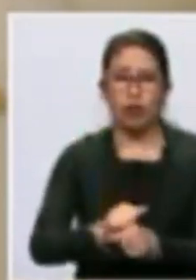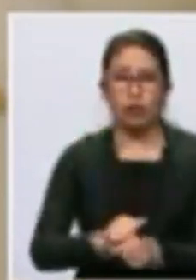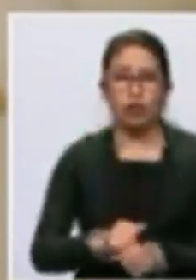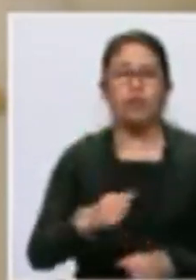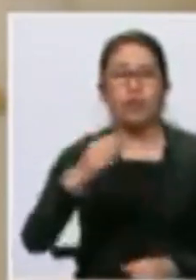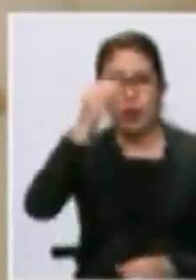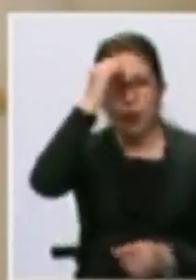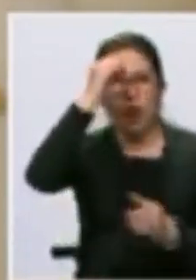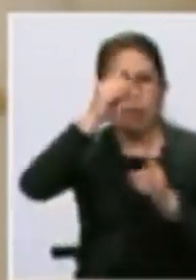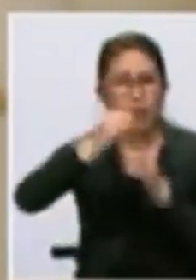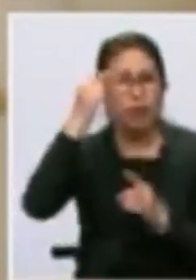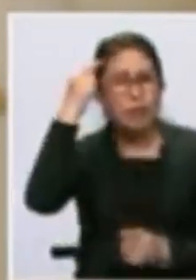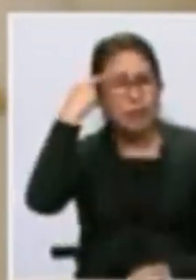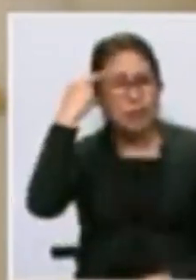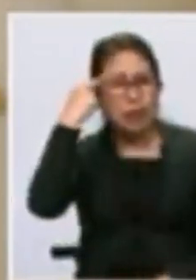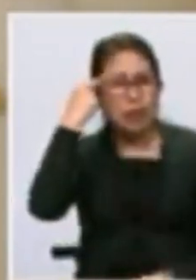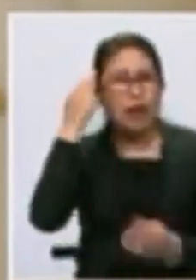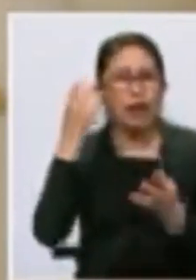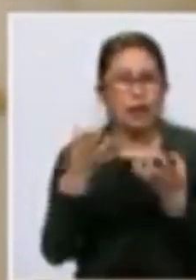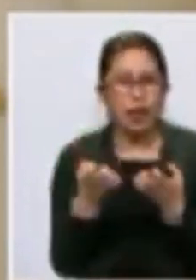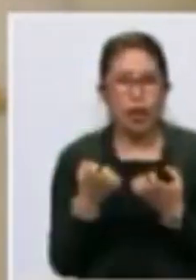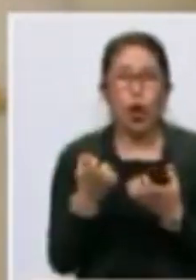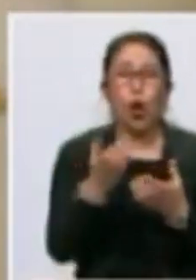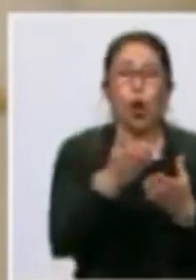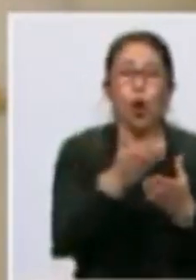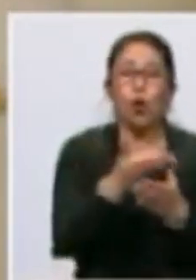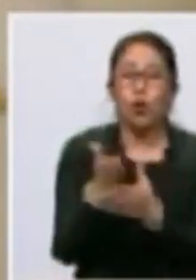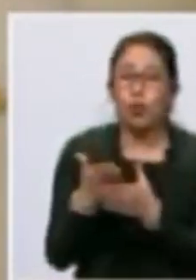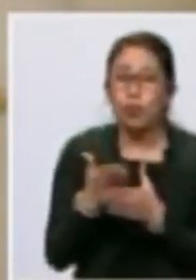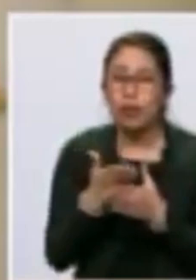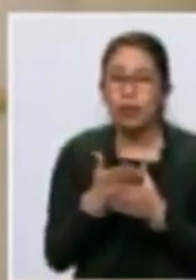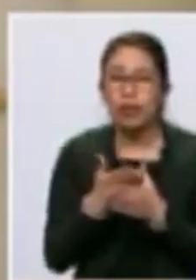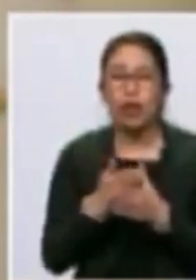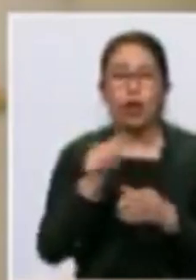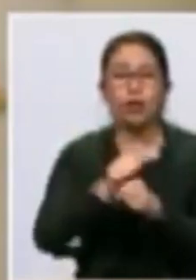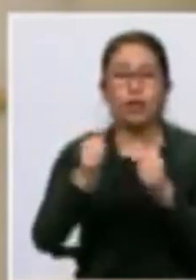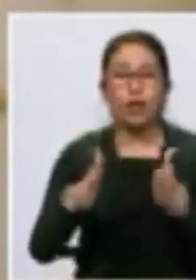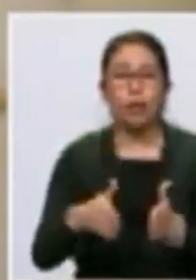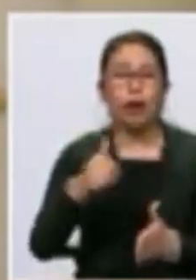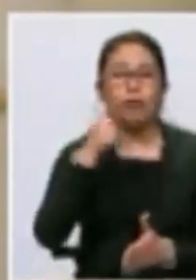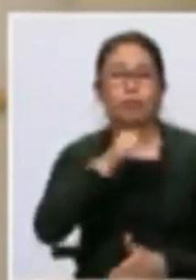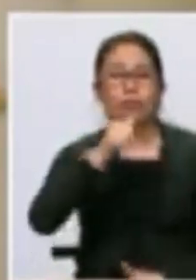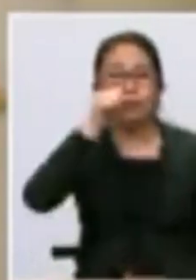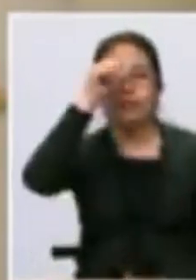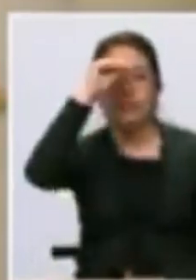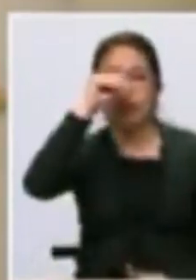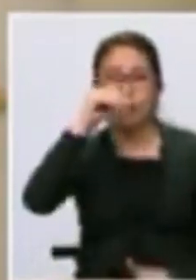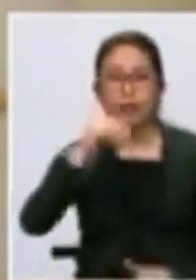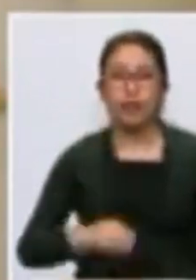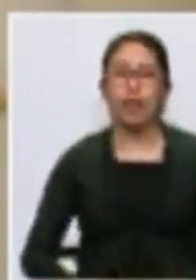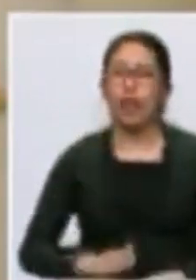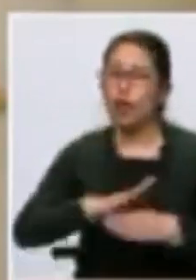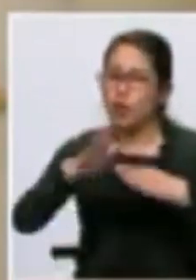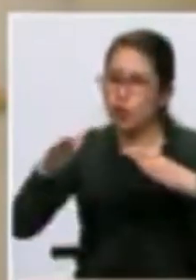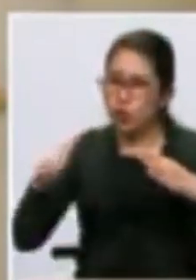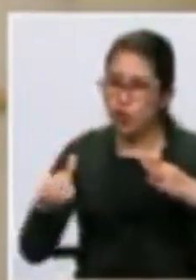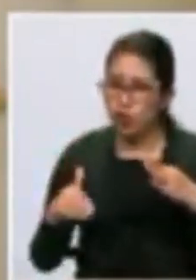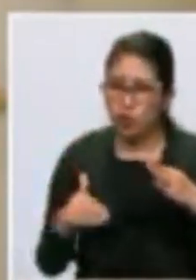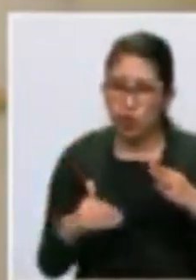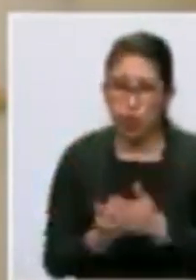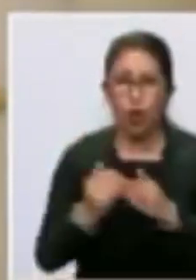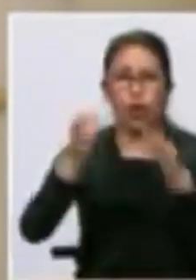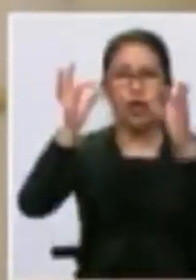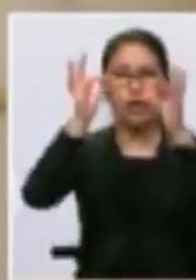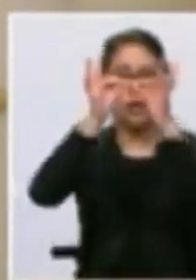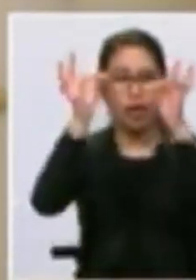mente, también quiero compartir con las trabajadoras y trabajadores de Bolivia el hecho de que todas las medidas que